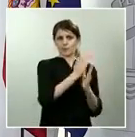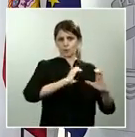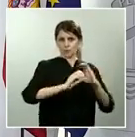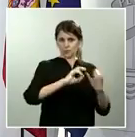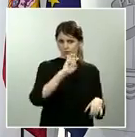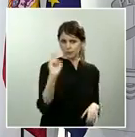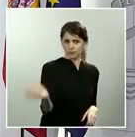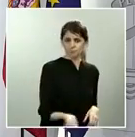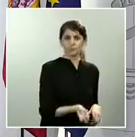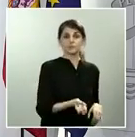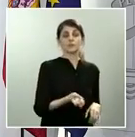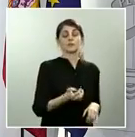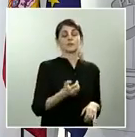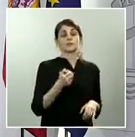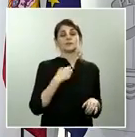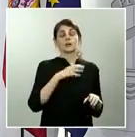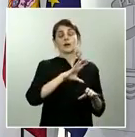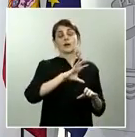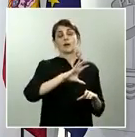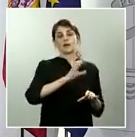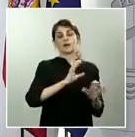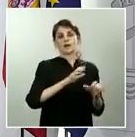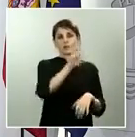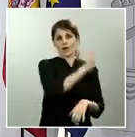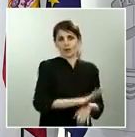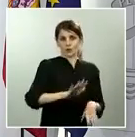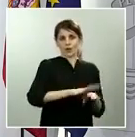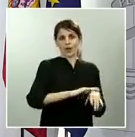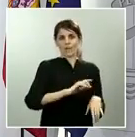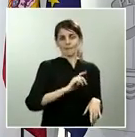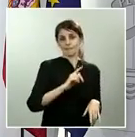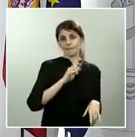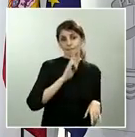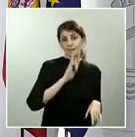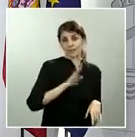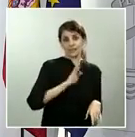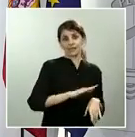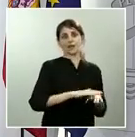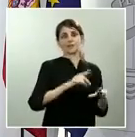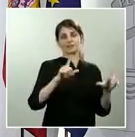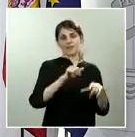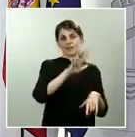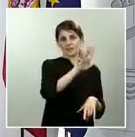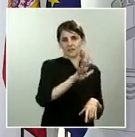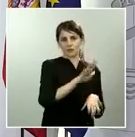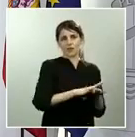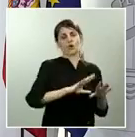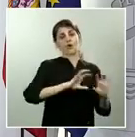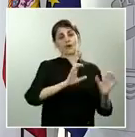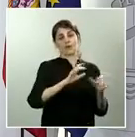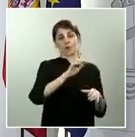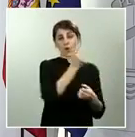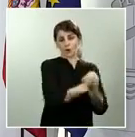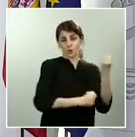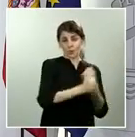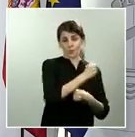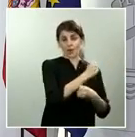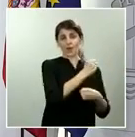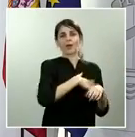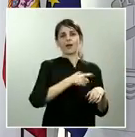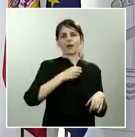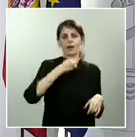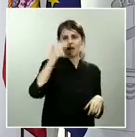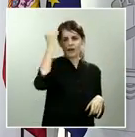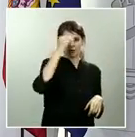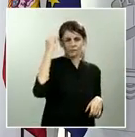Radio Nacional, Maldita, Telecinco, Radio Intereconomía, La Razón, Cantabria Directa, Público, Político, Aragón Televisión